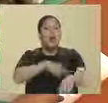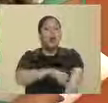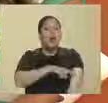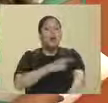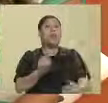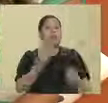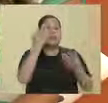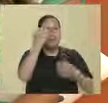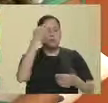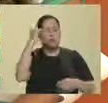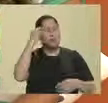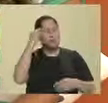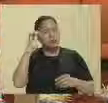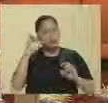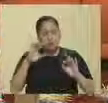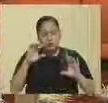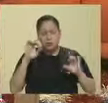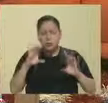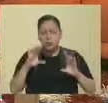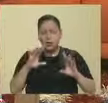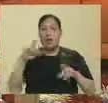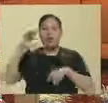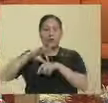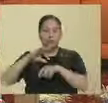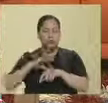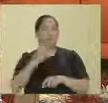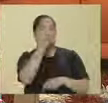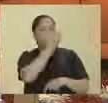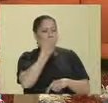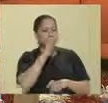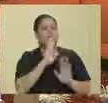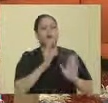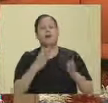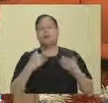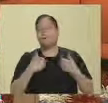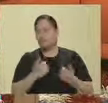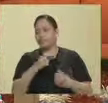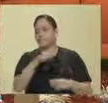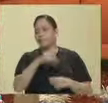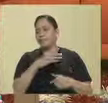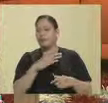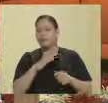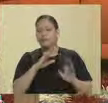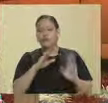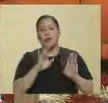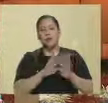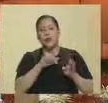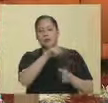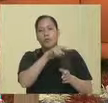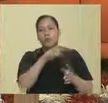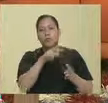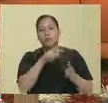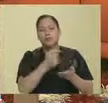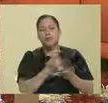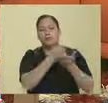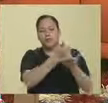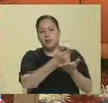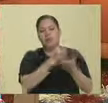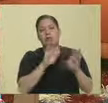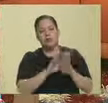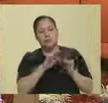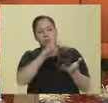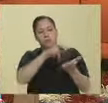esto, evidentemente, a nosotros nos va a dar un panorama mucho más completo de por dónde vamos a ir